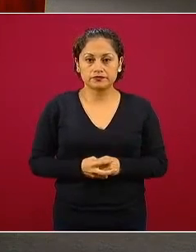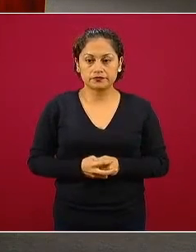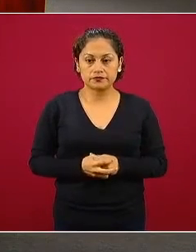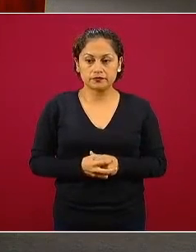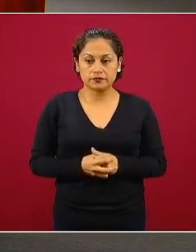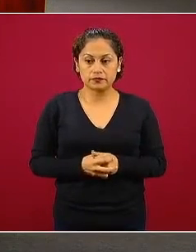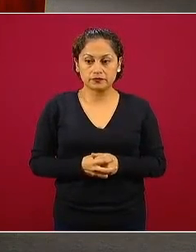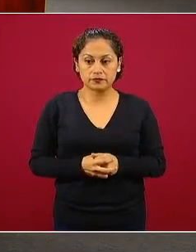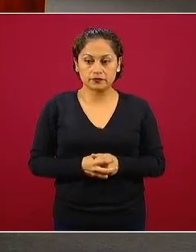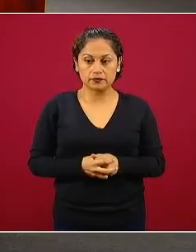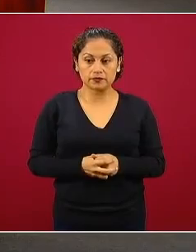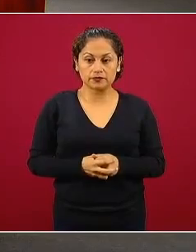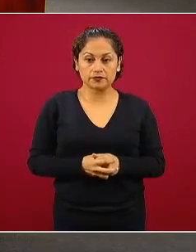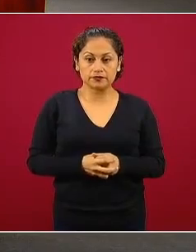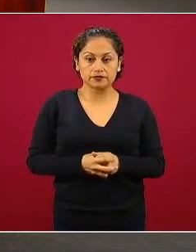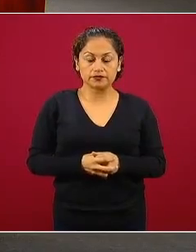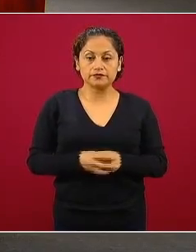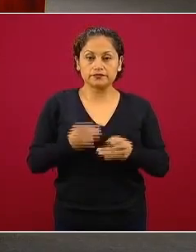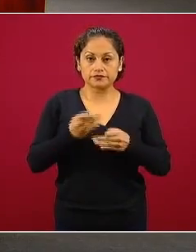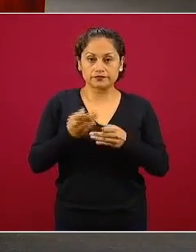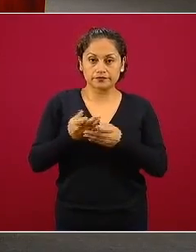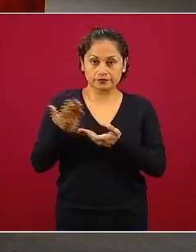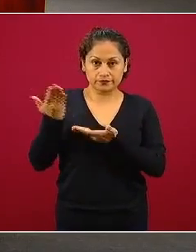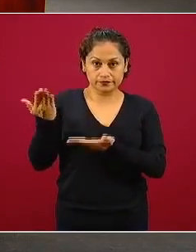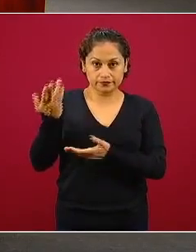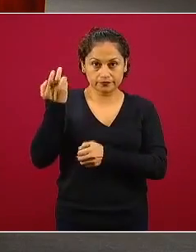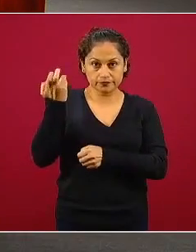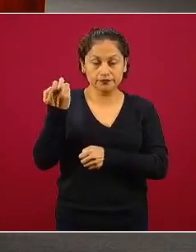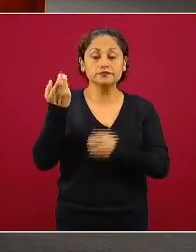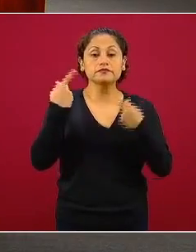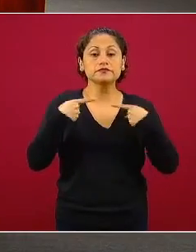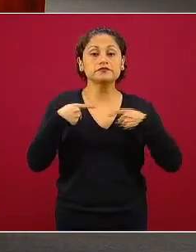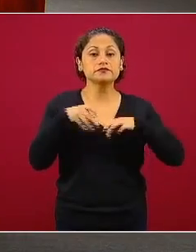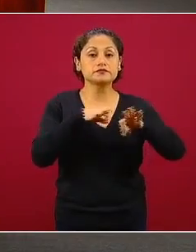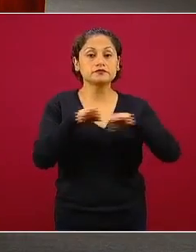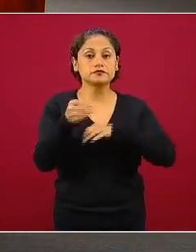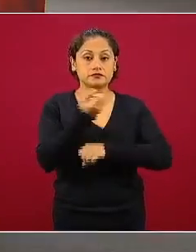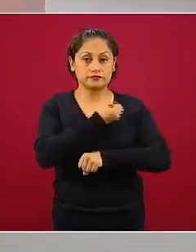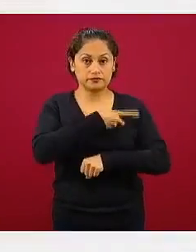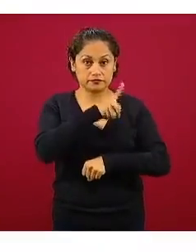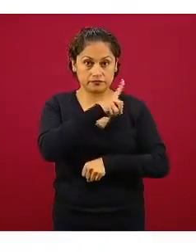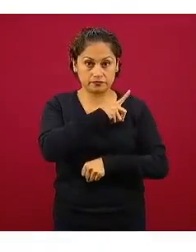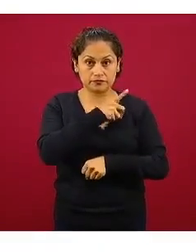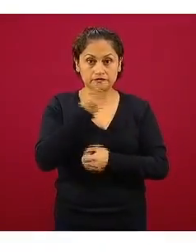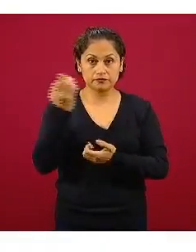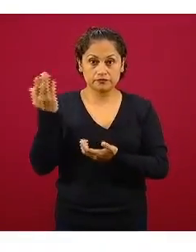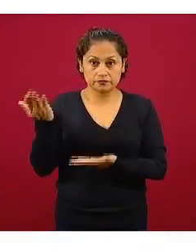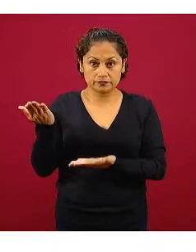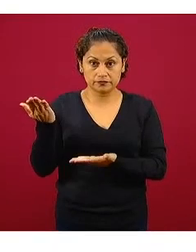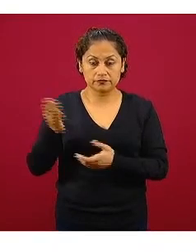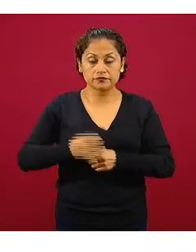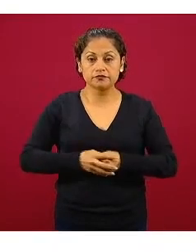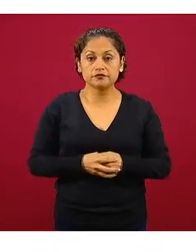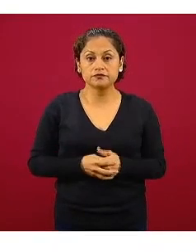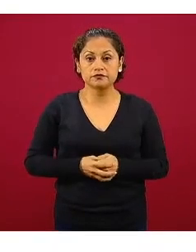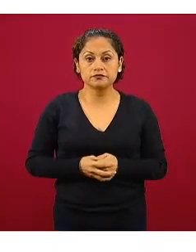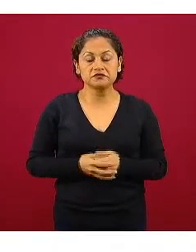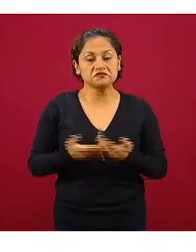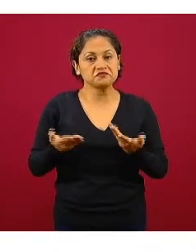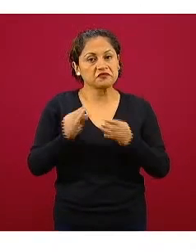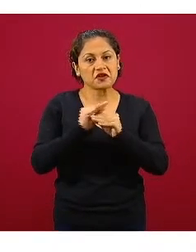esta es la información sobre el personal de salud y desde luego en nadie quisiéramos que ocurriera COVID